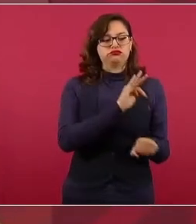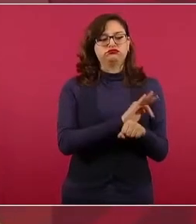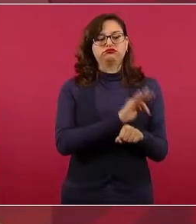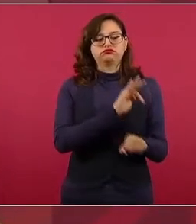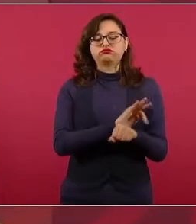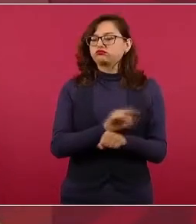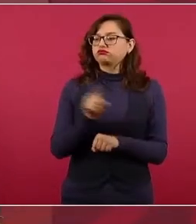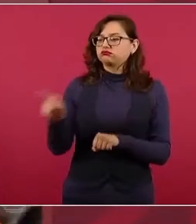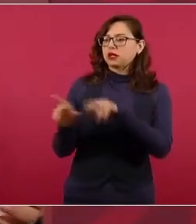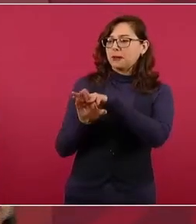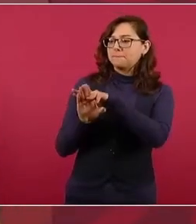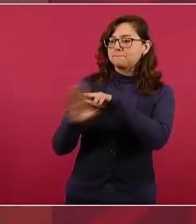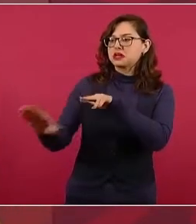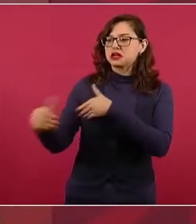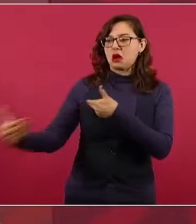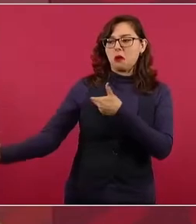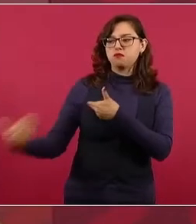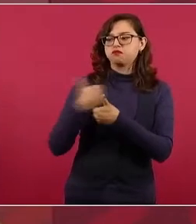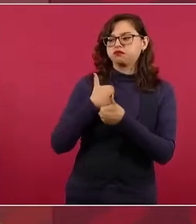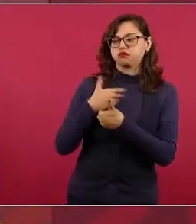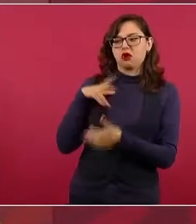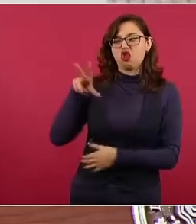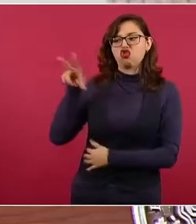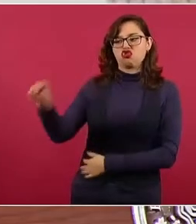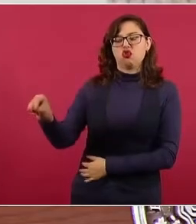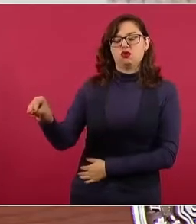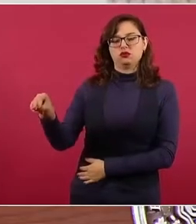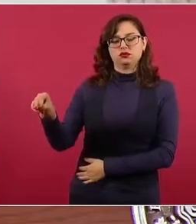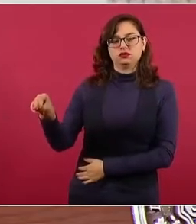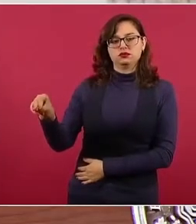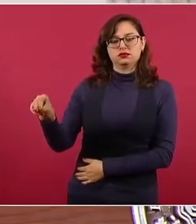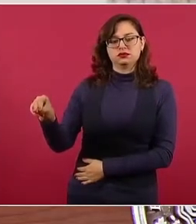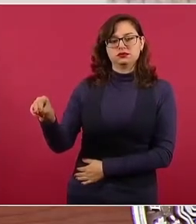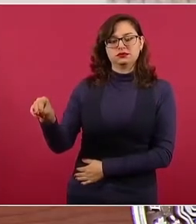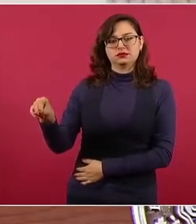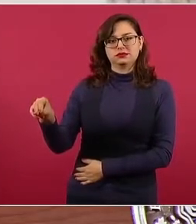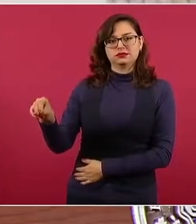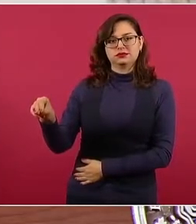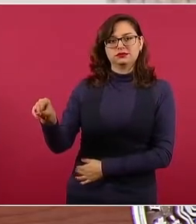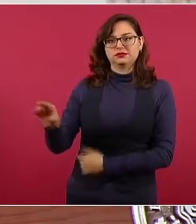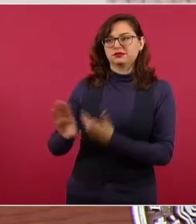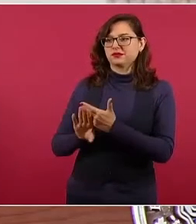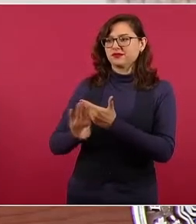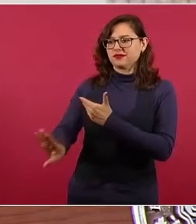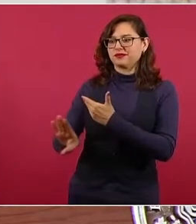por todos los medios que lleguen inmigrantes,